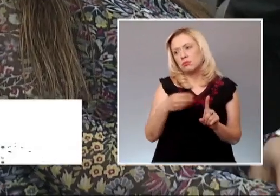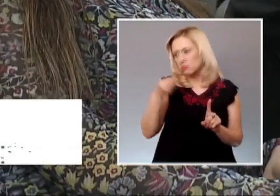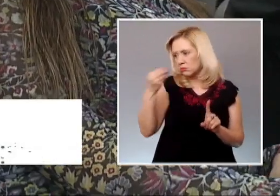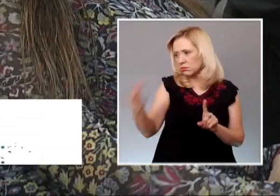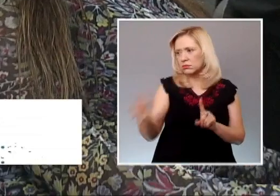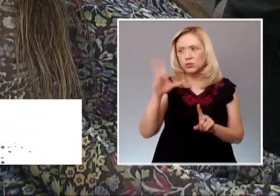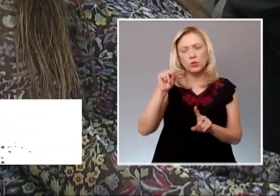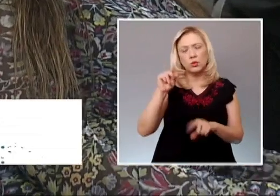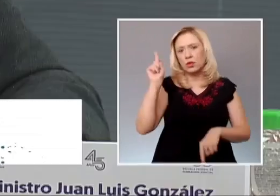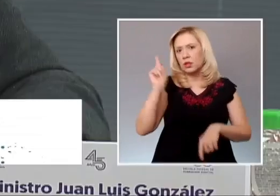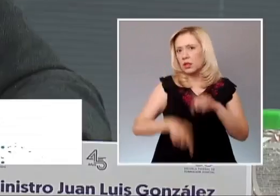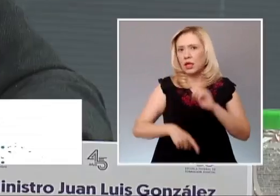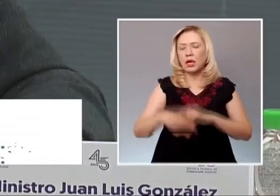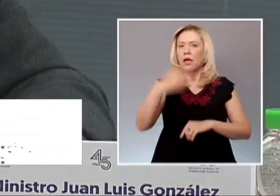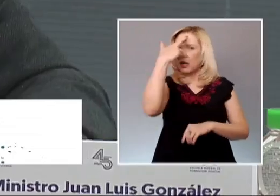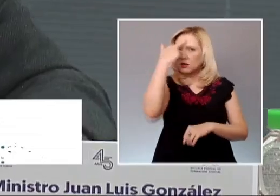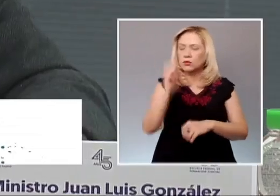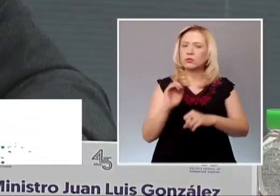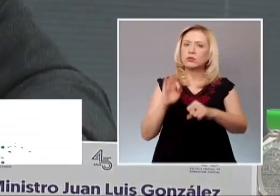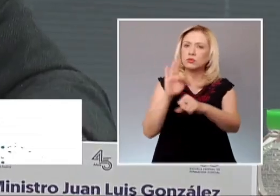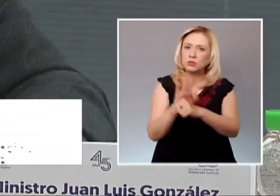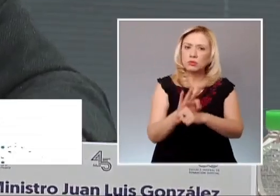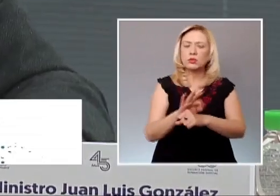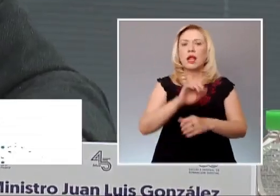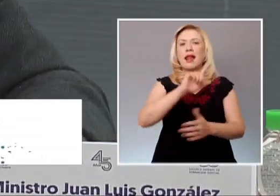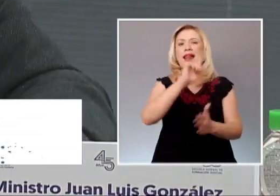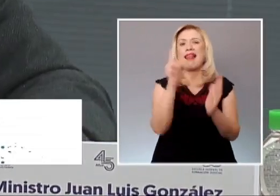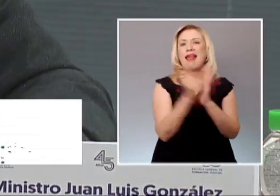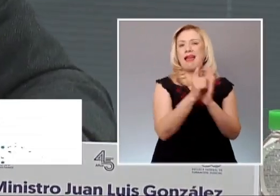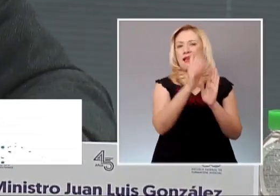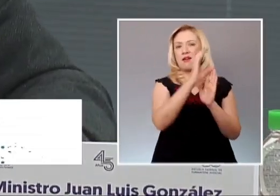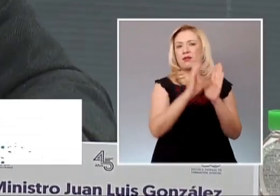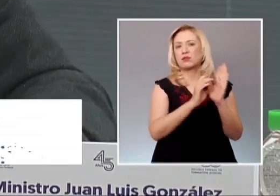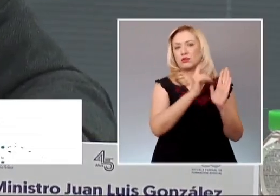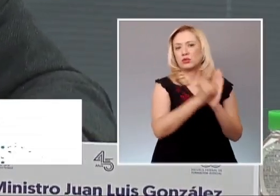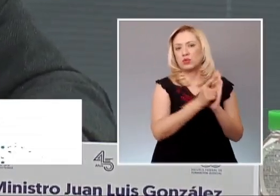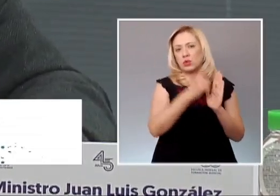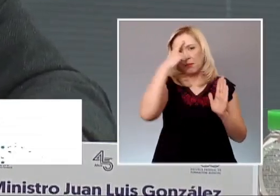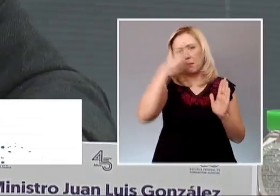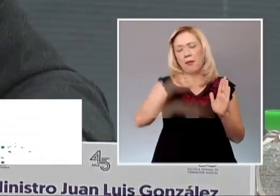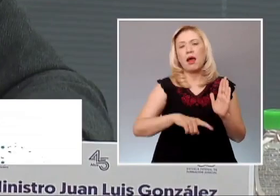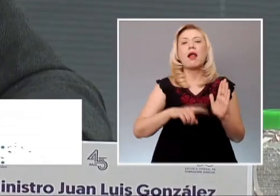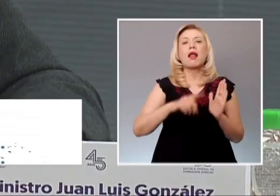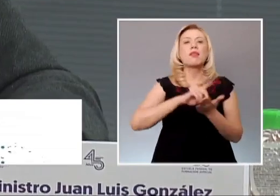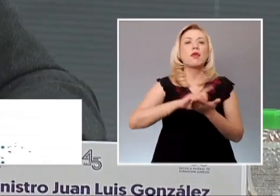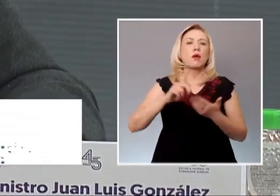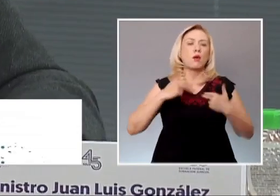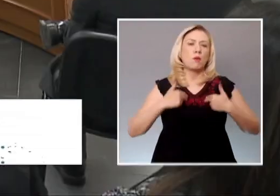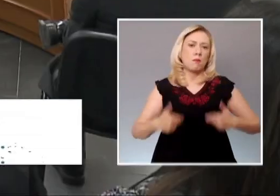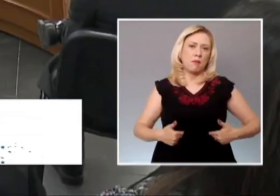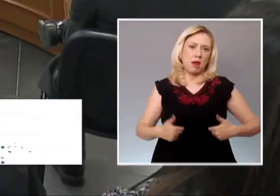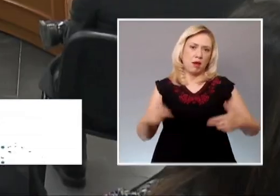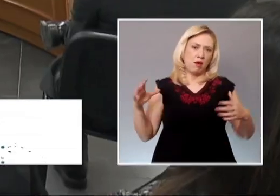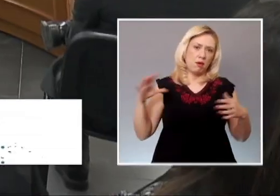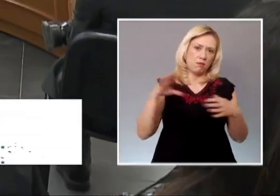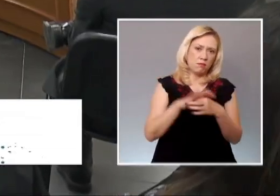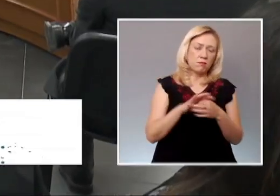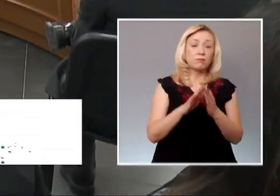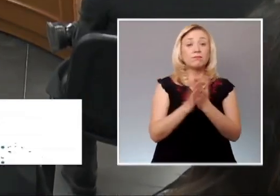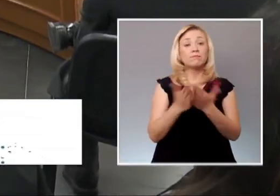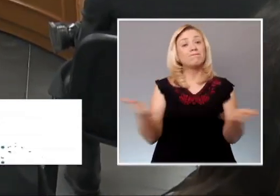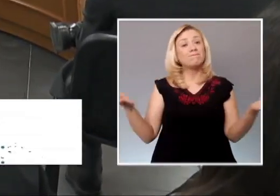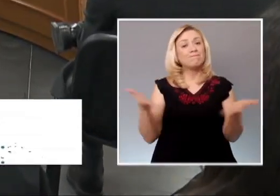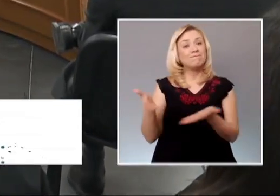y defender el control de constitucionalidad de los derechos humanos. Durante la presentación del libro Más allá del test de